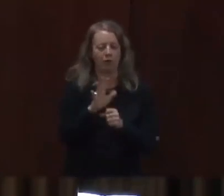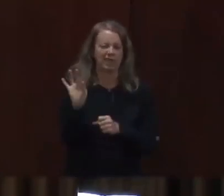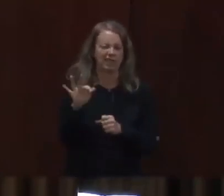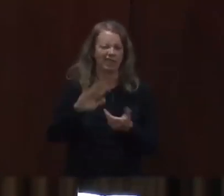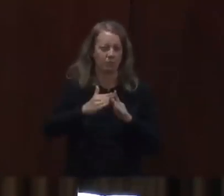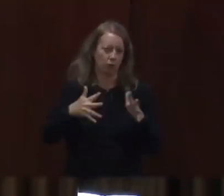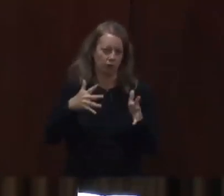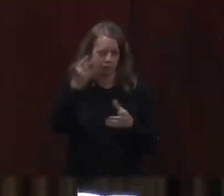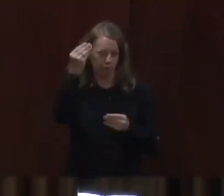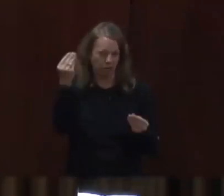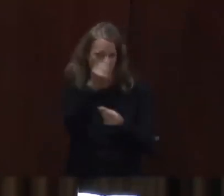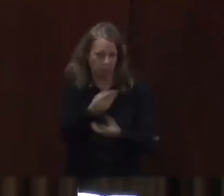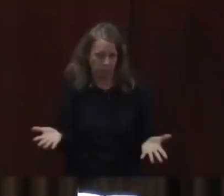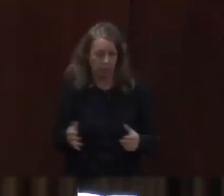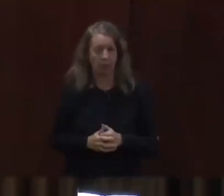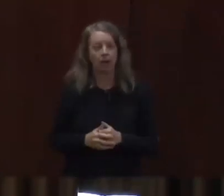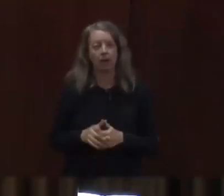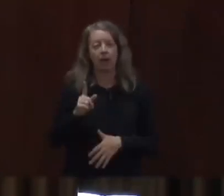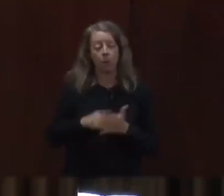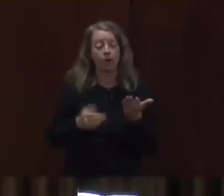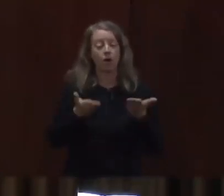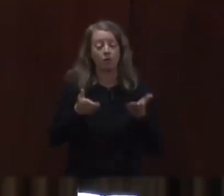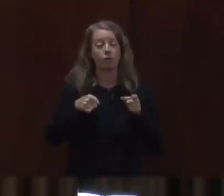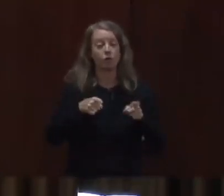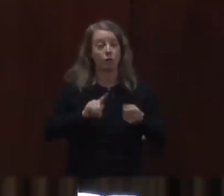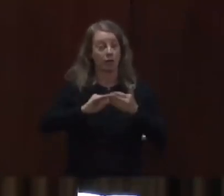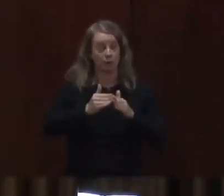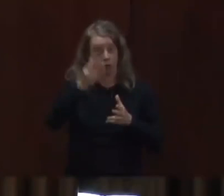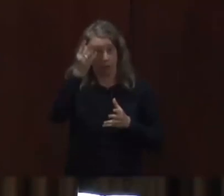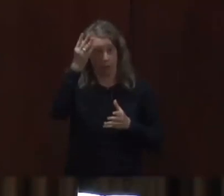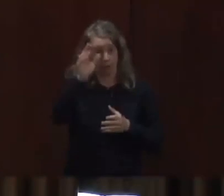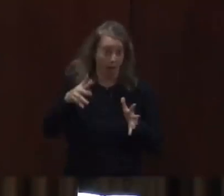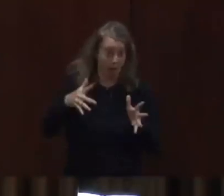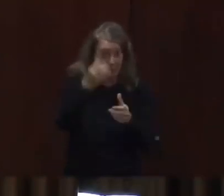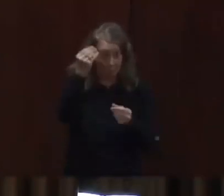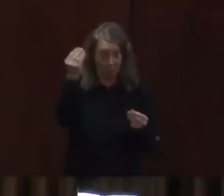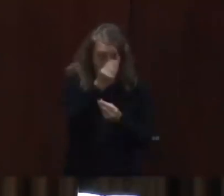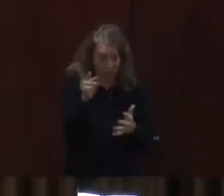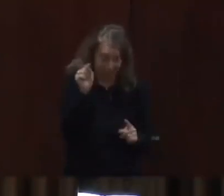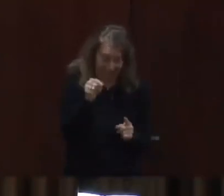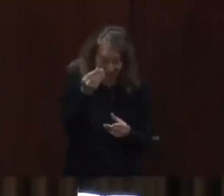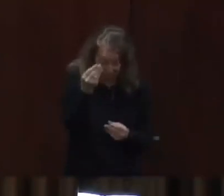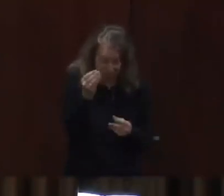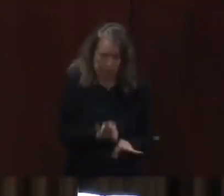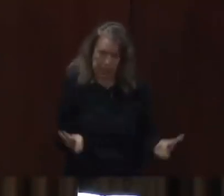Y queremos recordarle a la comunidad que seguimos ofreciendo estas actualizaciones comunitarias